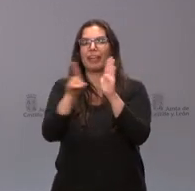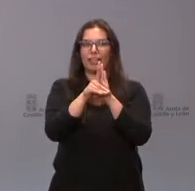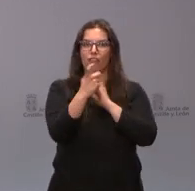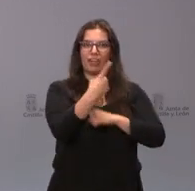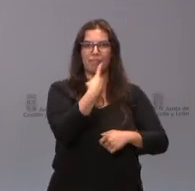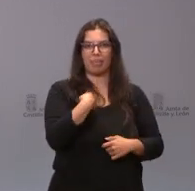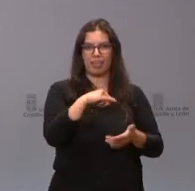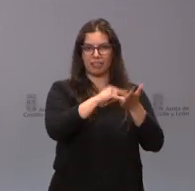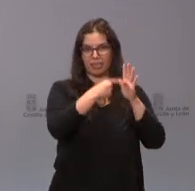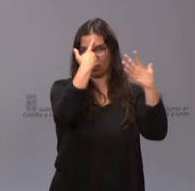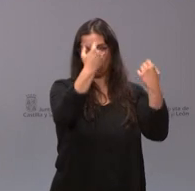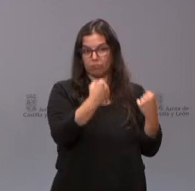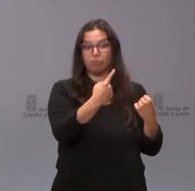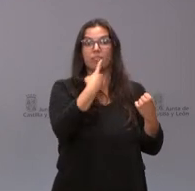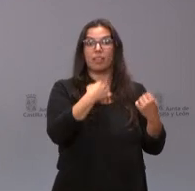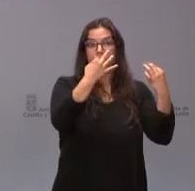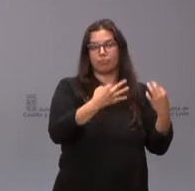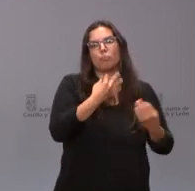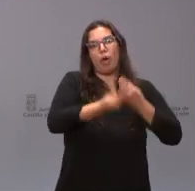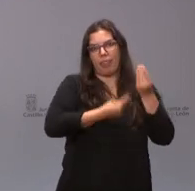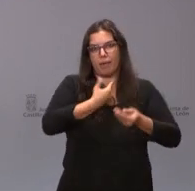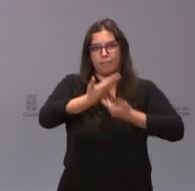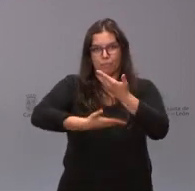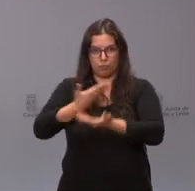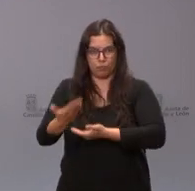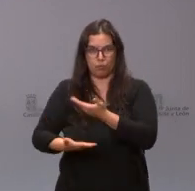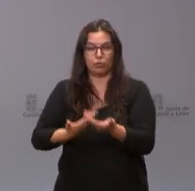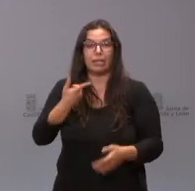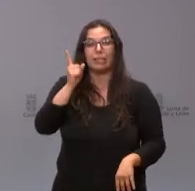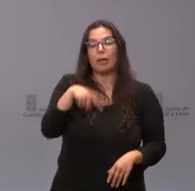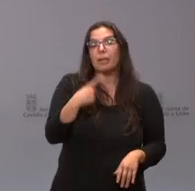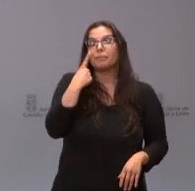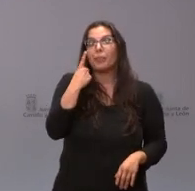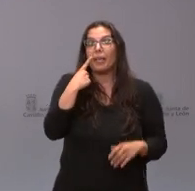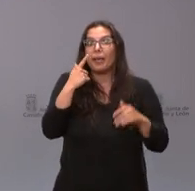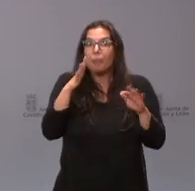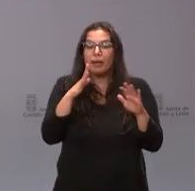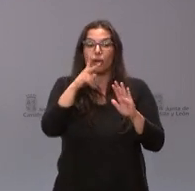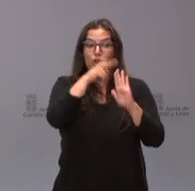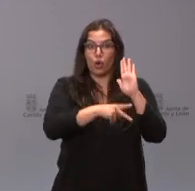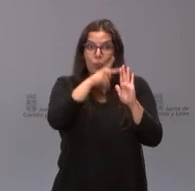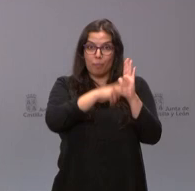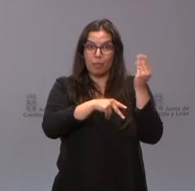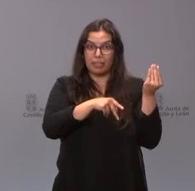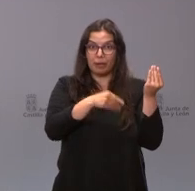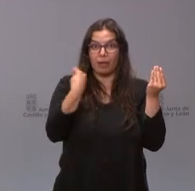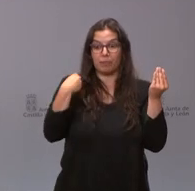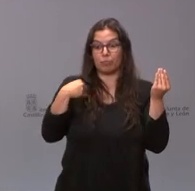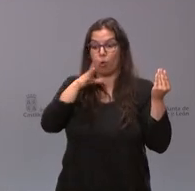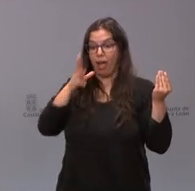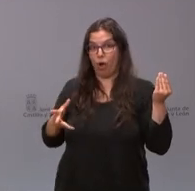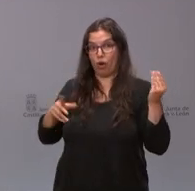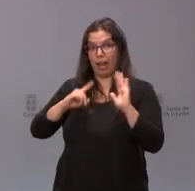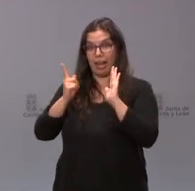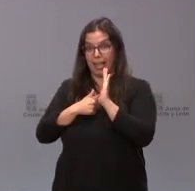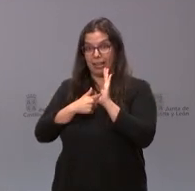en su momento pues actuaremos en relación con este asunto y también veremos en qué medida esa norma supera la vigente actualmente